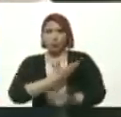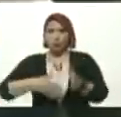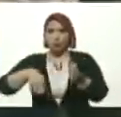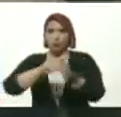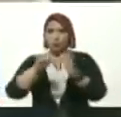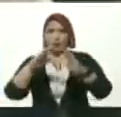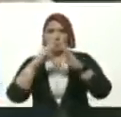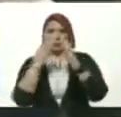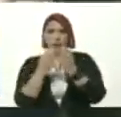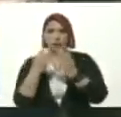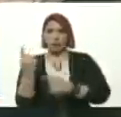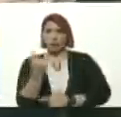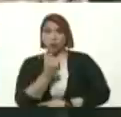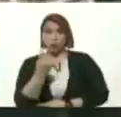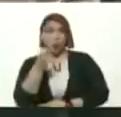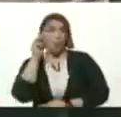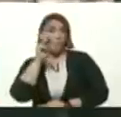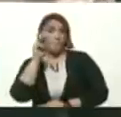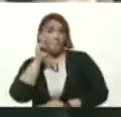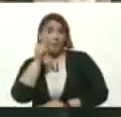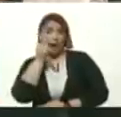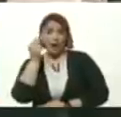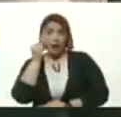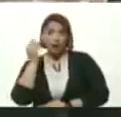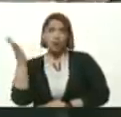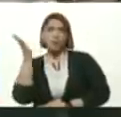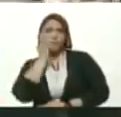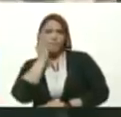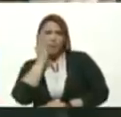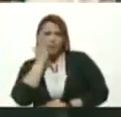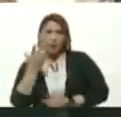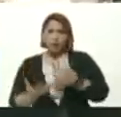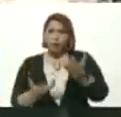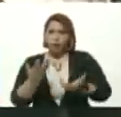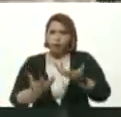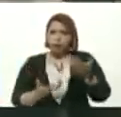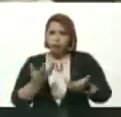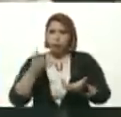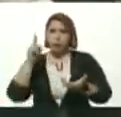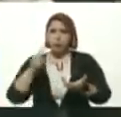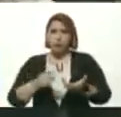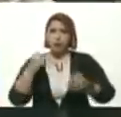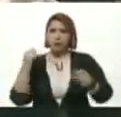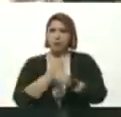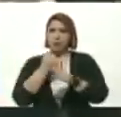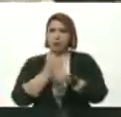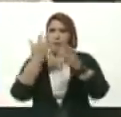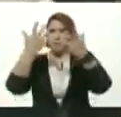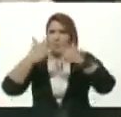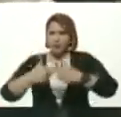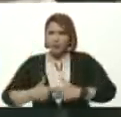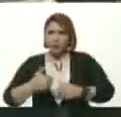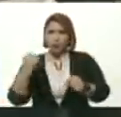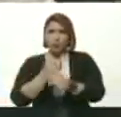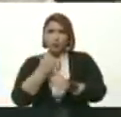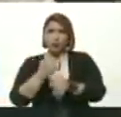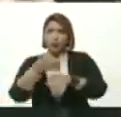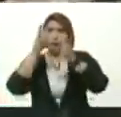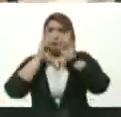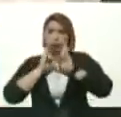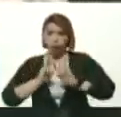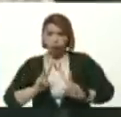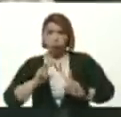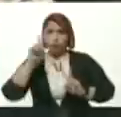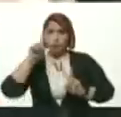Acá la hacen No sólo El maestro Sino la madre Procesadora El trabajador Administrativo El obrero Que hace vida